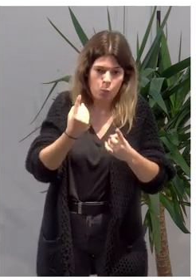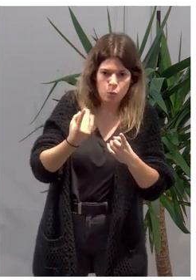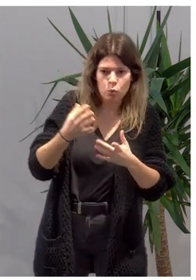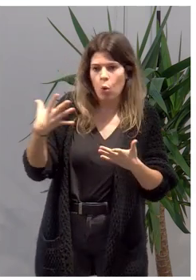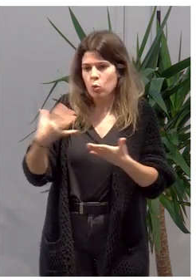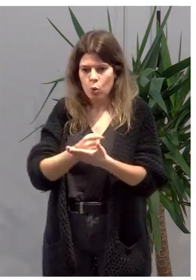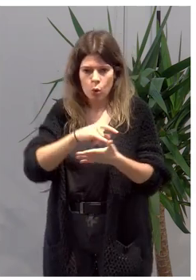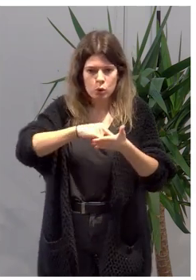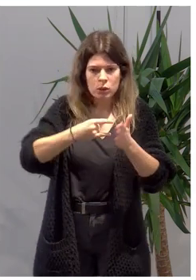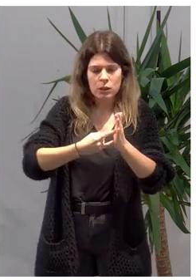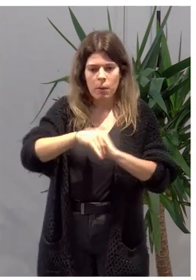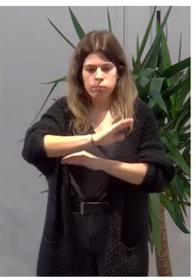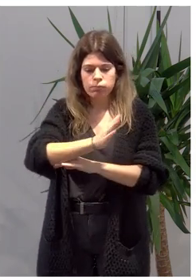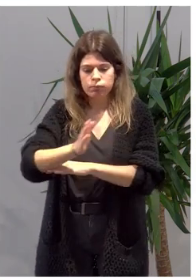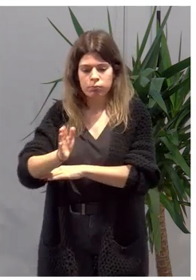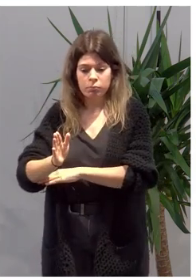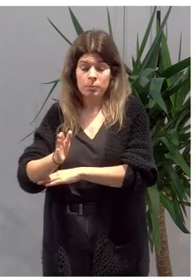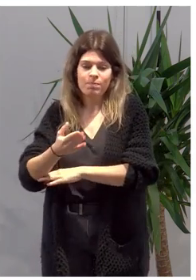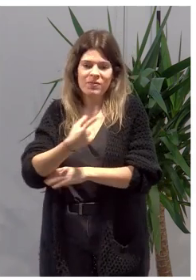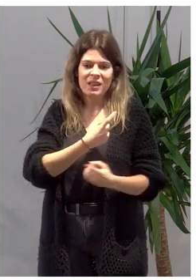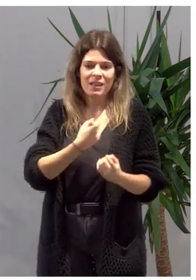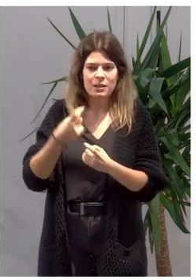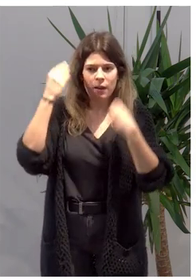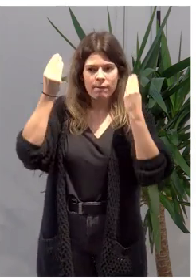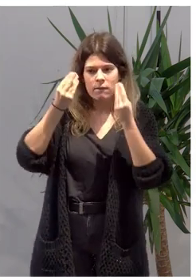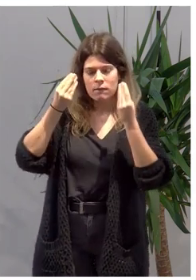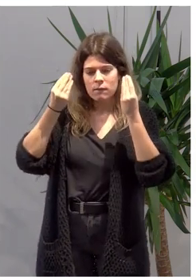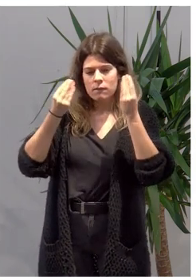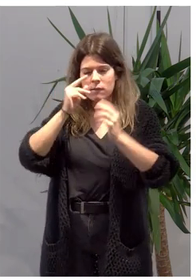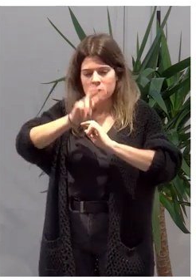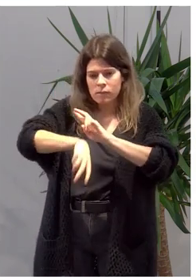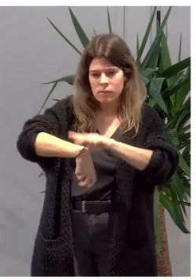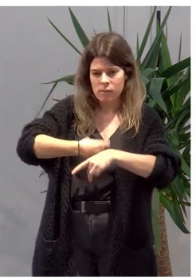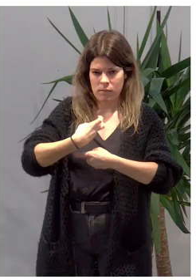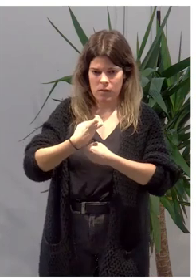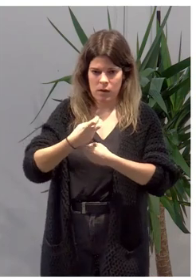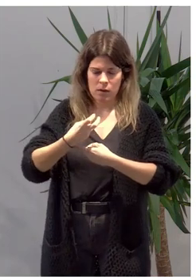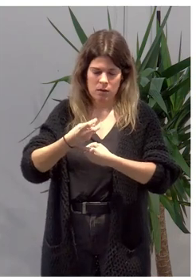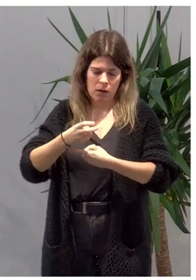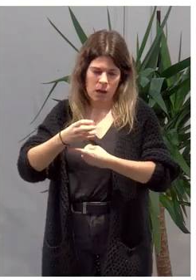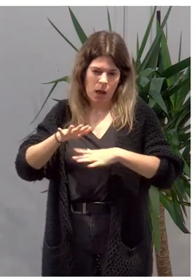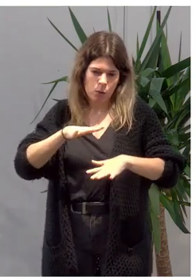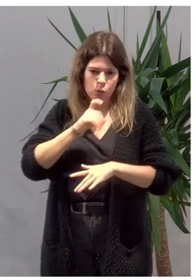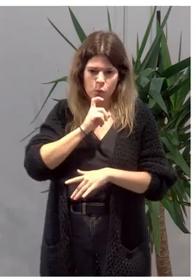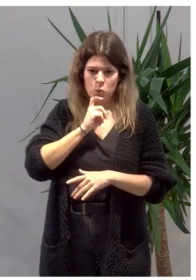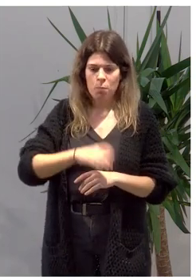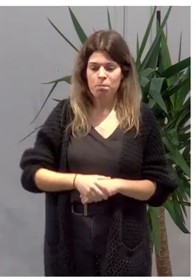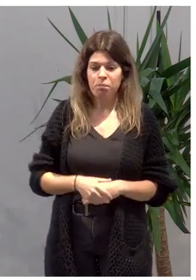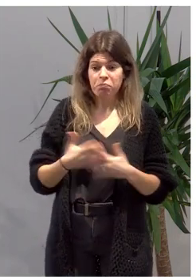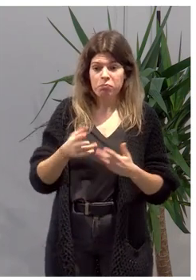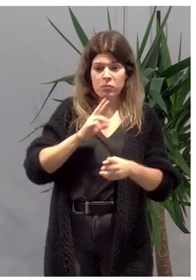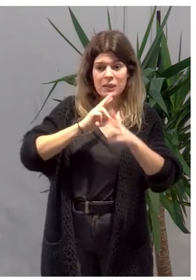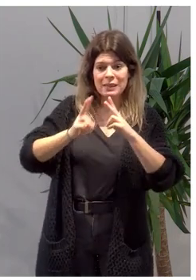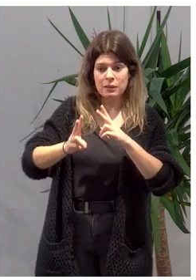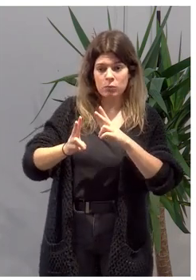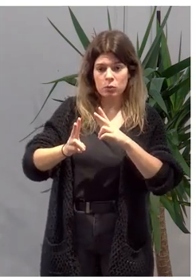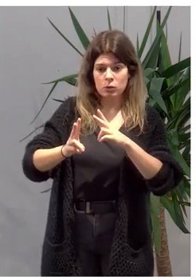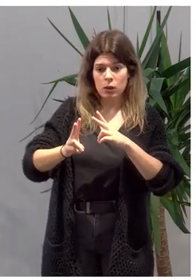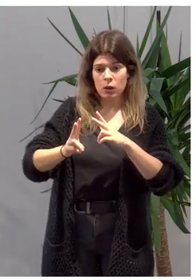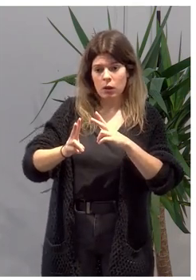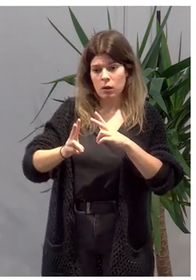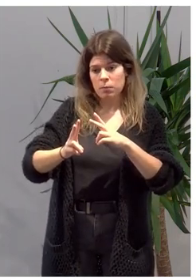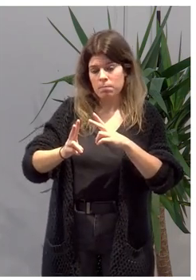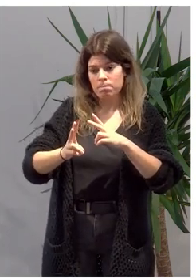todos estos sistemas, de forma que tenemos que repensar cómo actuamos. Por ello, la respuesta que a todos